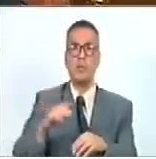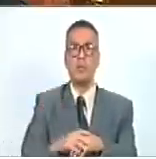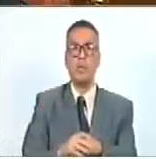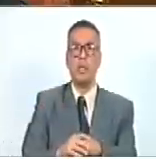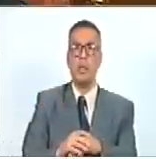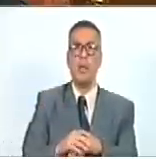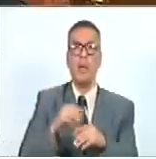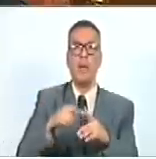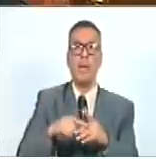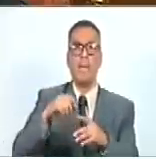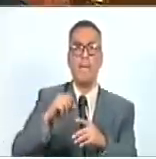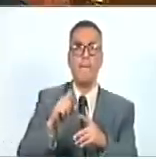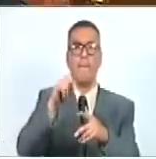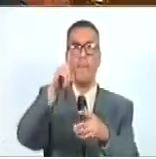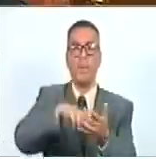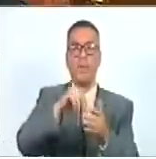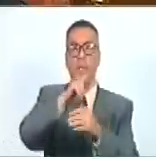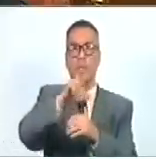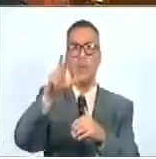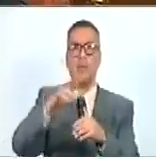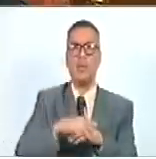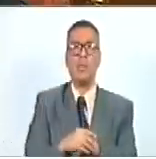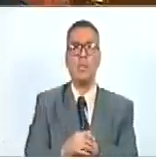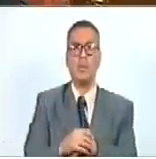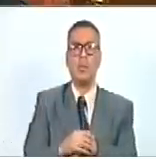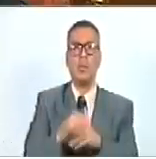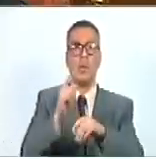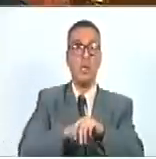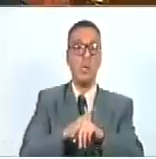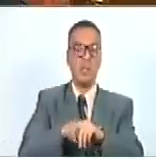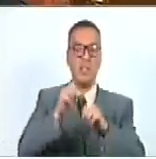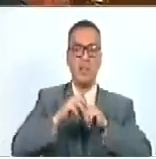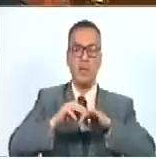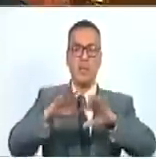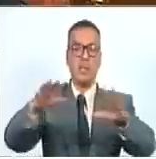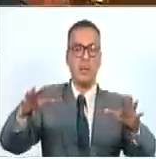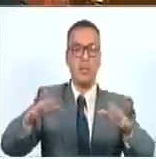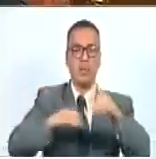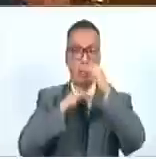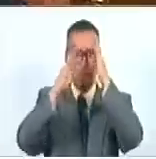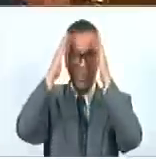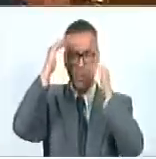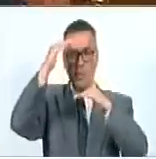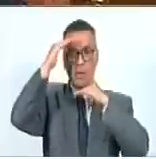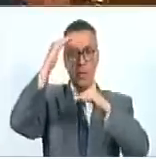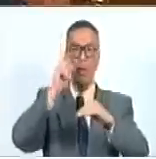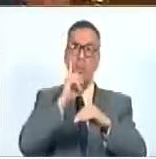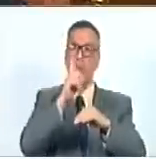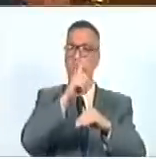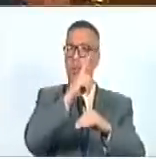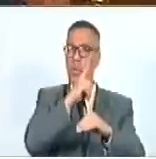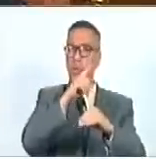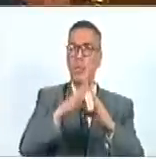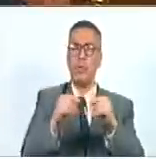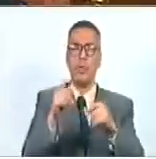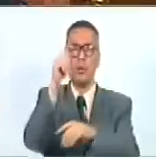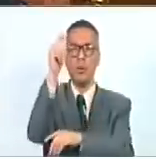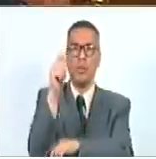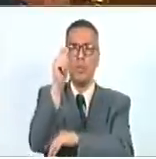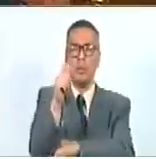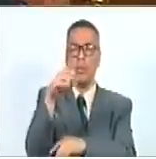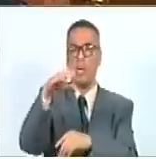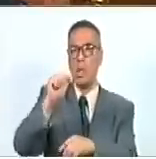Bogotá, 23 de mayo de 2023. Al tiempo de extender un atento saludo en nombre de las y los parlamentarios